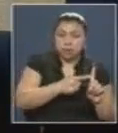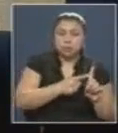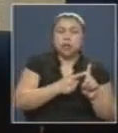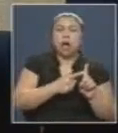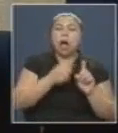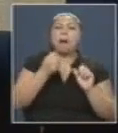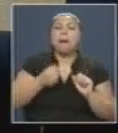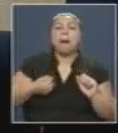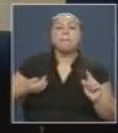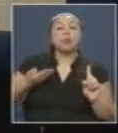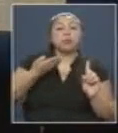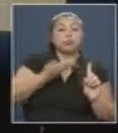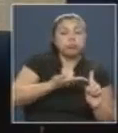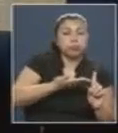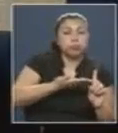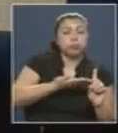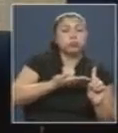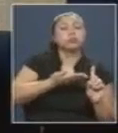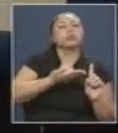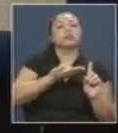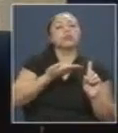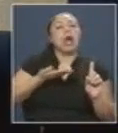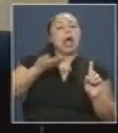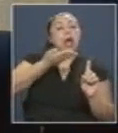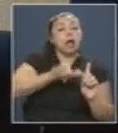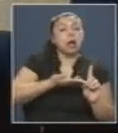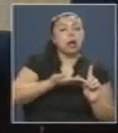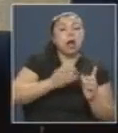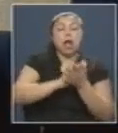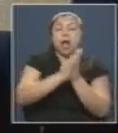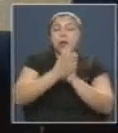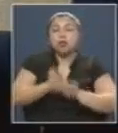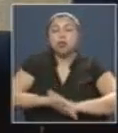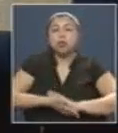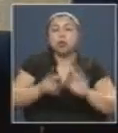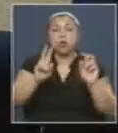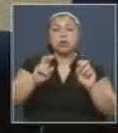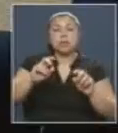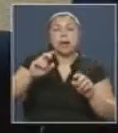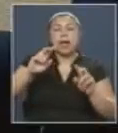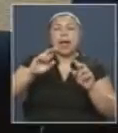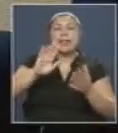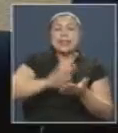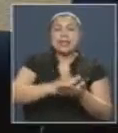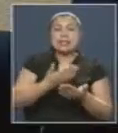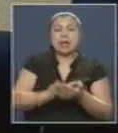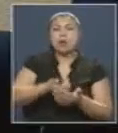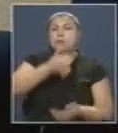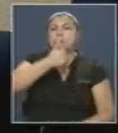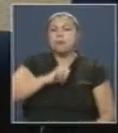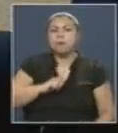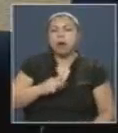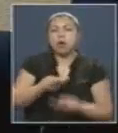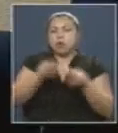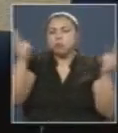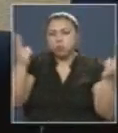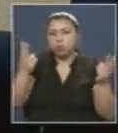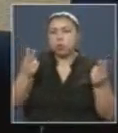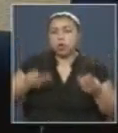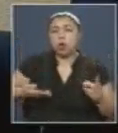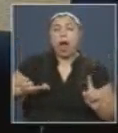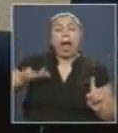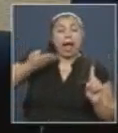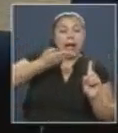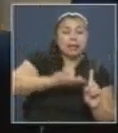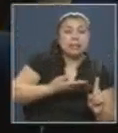atención prioritaria en todo lo que tiene que ver con el sistema de salud, tanto público como privado. Y en lo que tiene que ver con la atención,